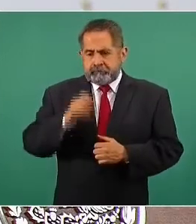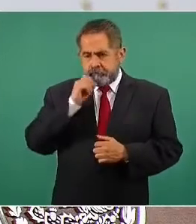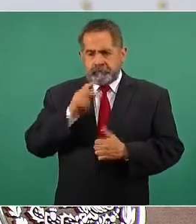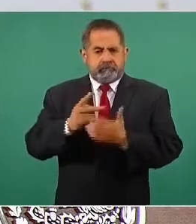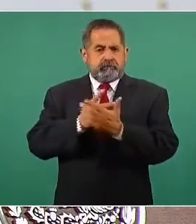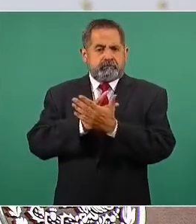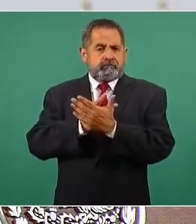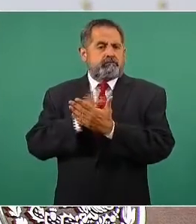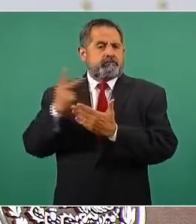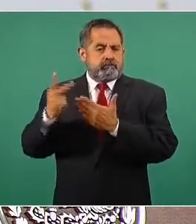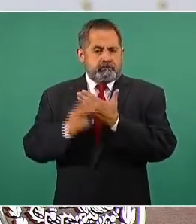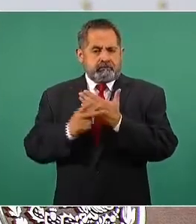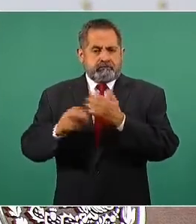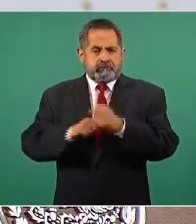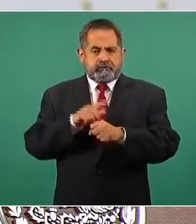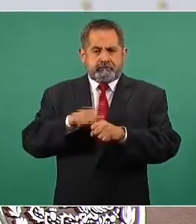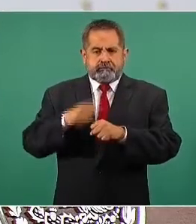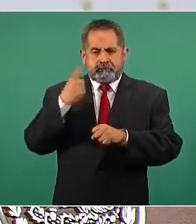de vacunación.